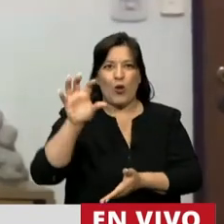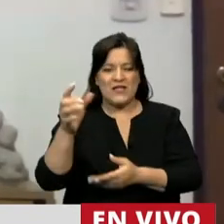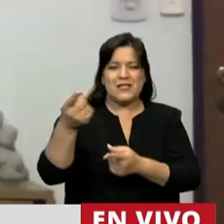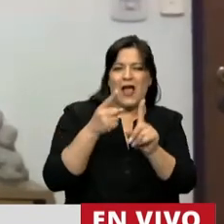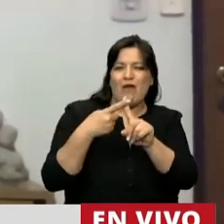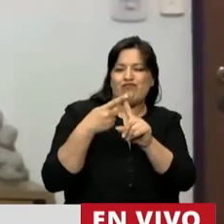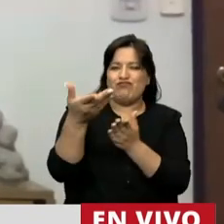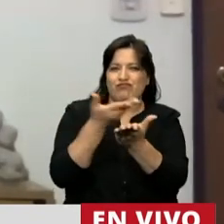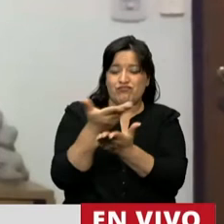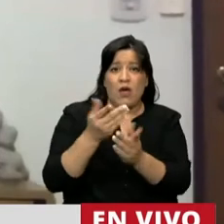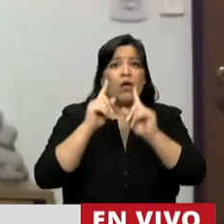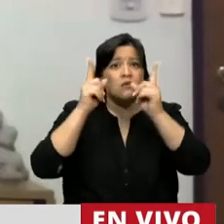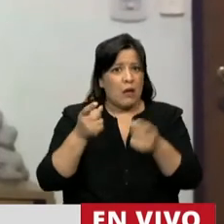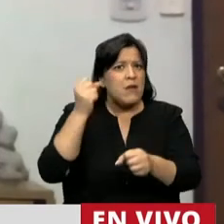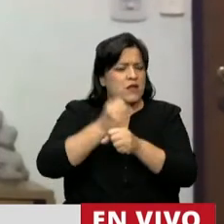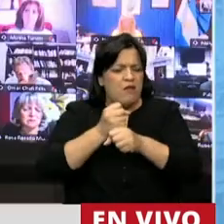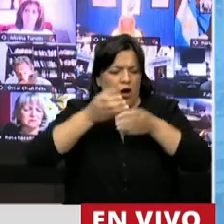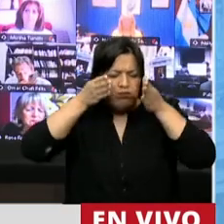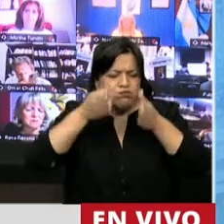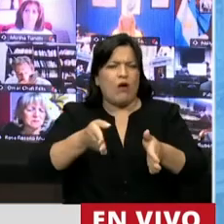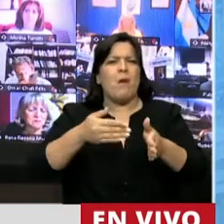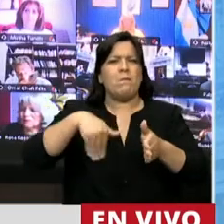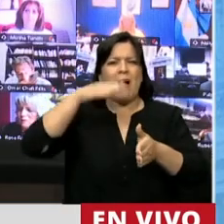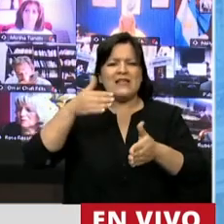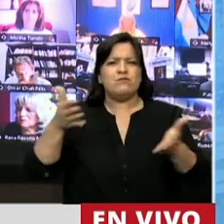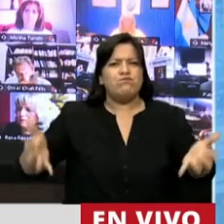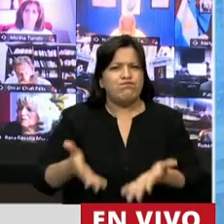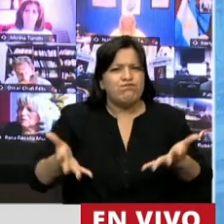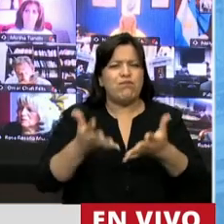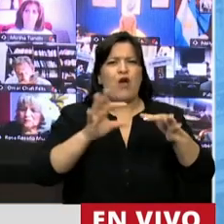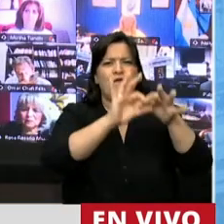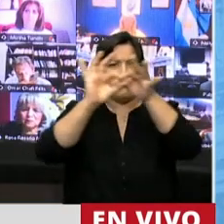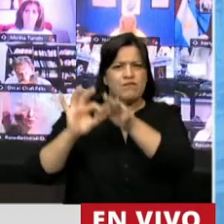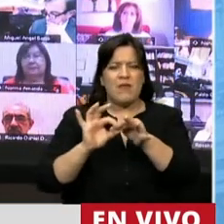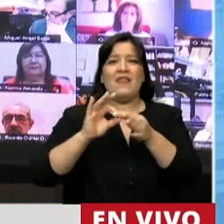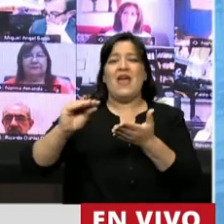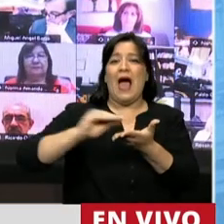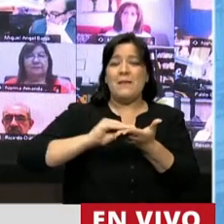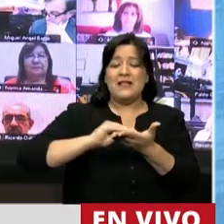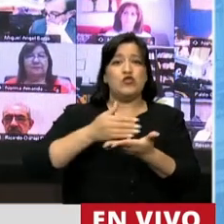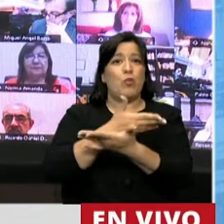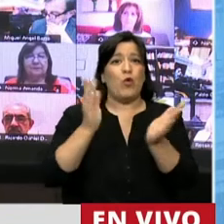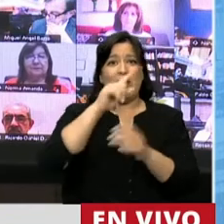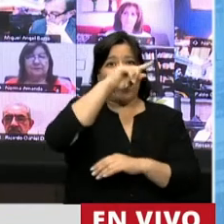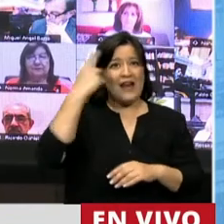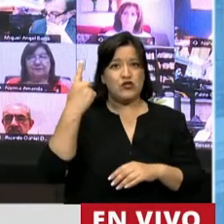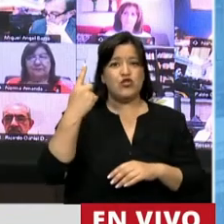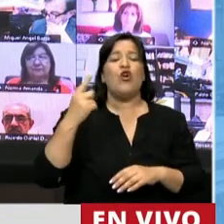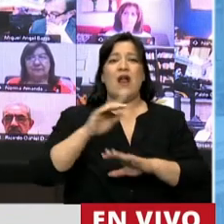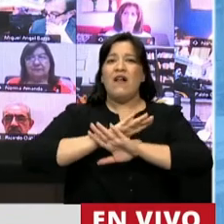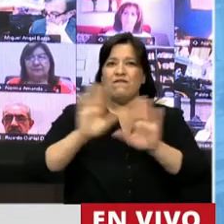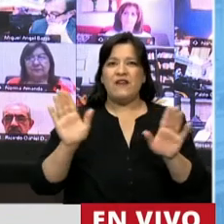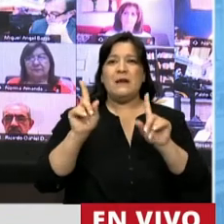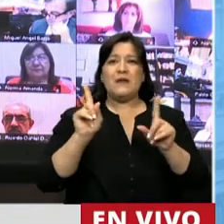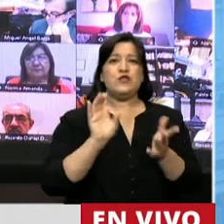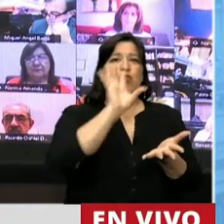compromiso de promover la federalización de la Administración Pública Nacional, descentralizando los